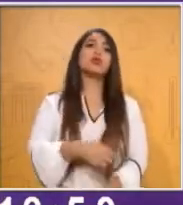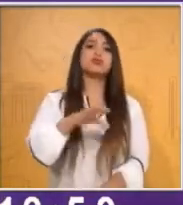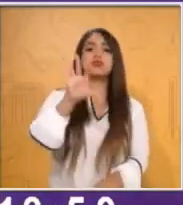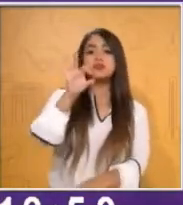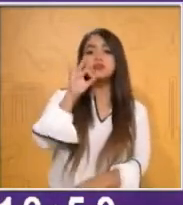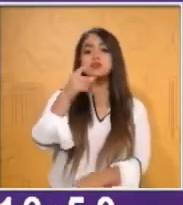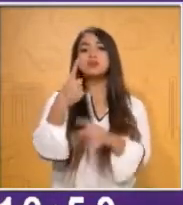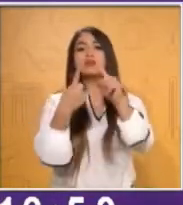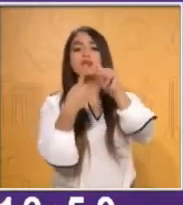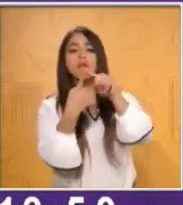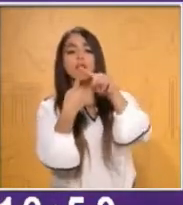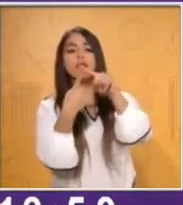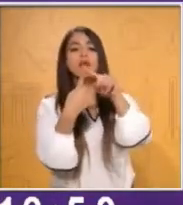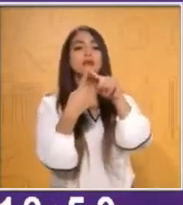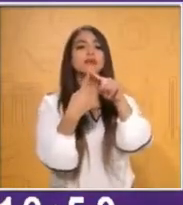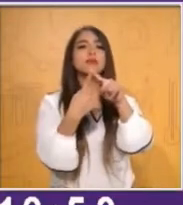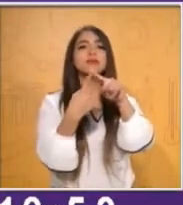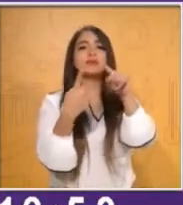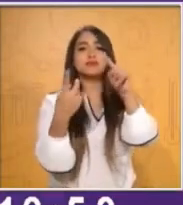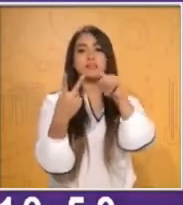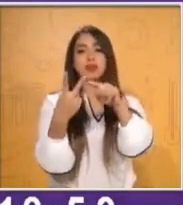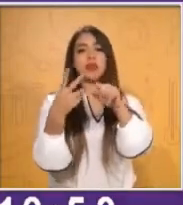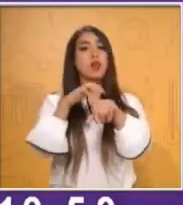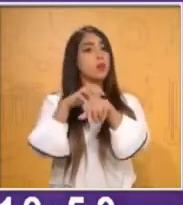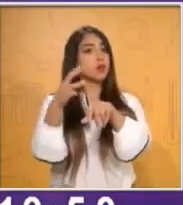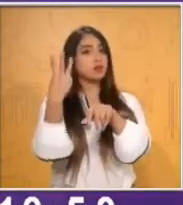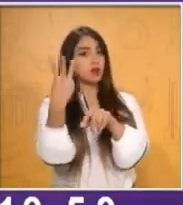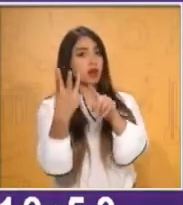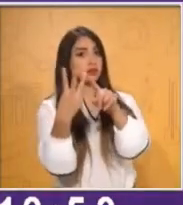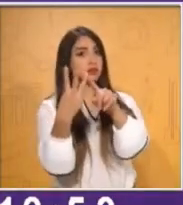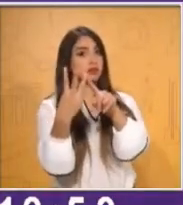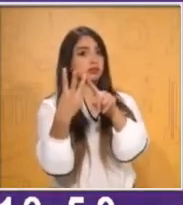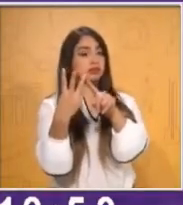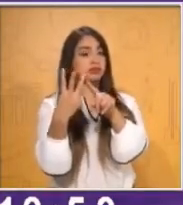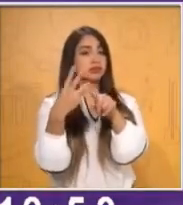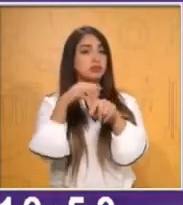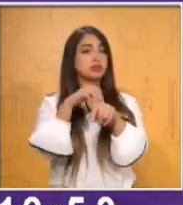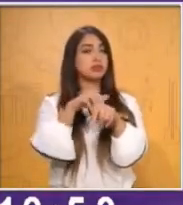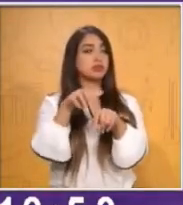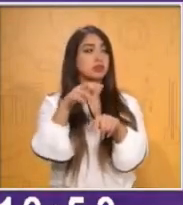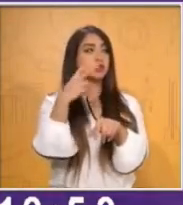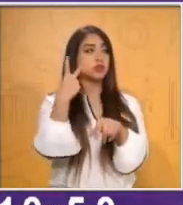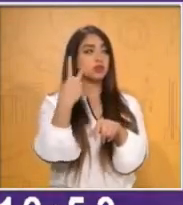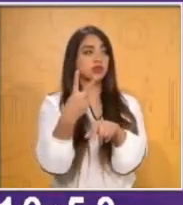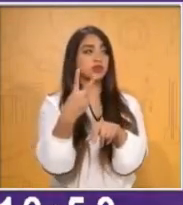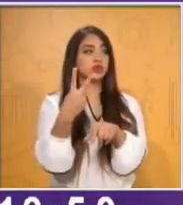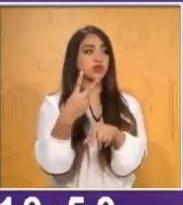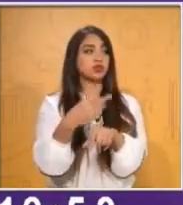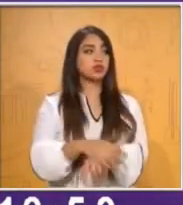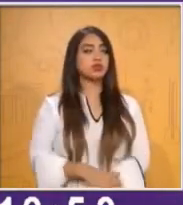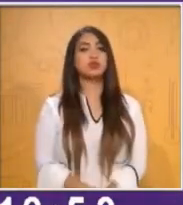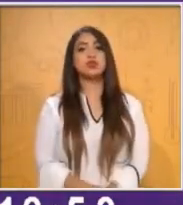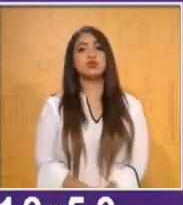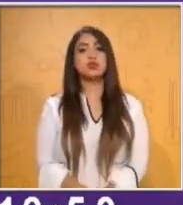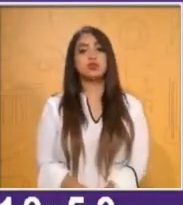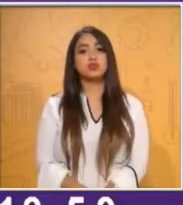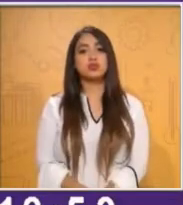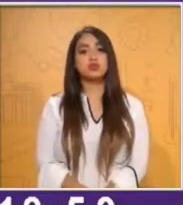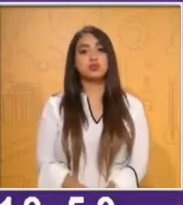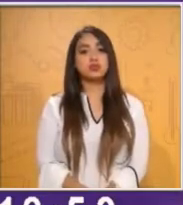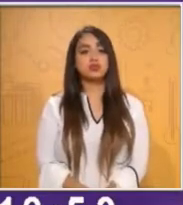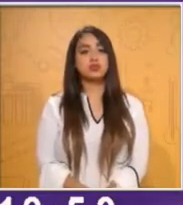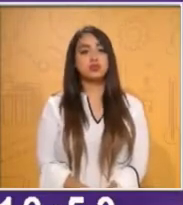el tres y el dos. ¿Qué número se formó? ¿Lo estás viendo?